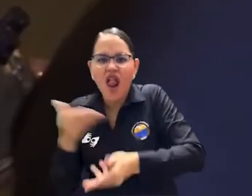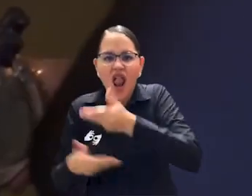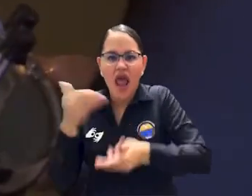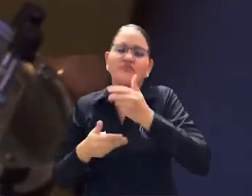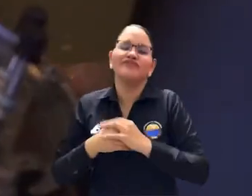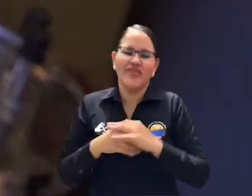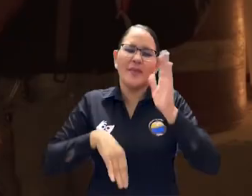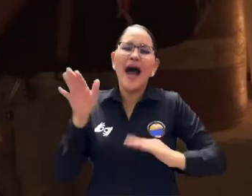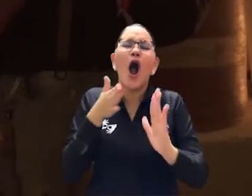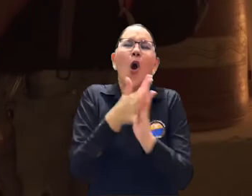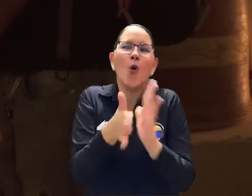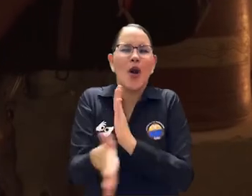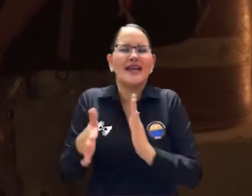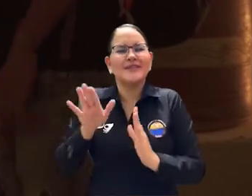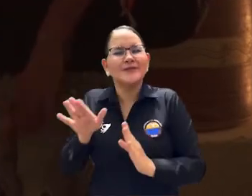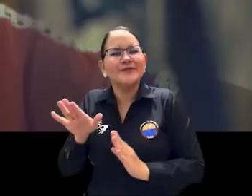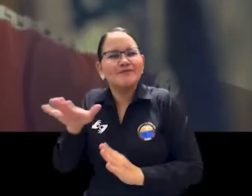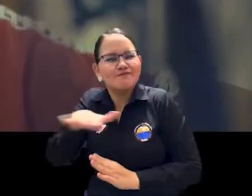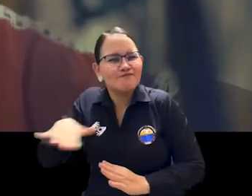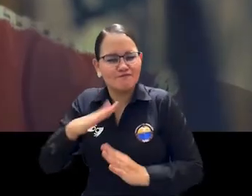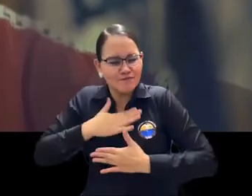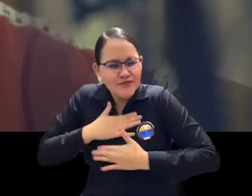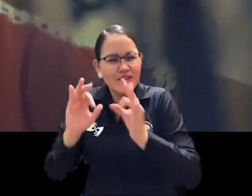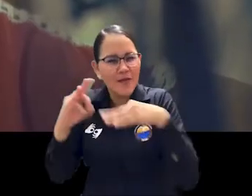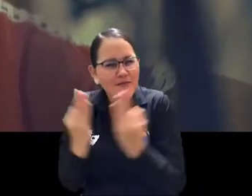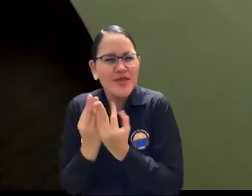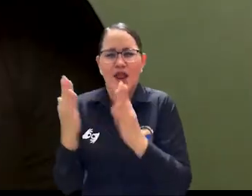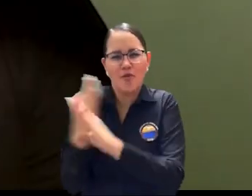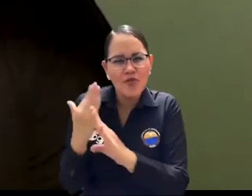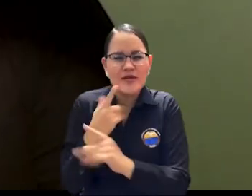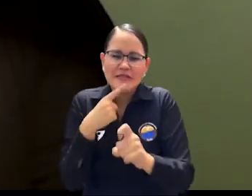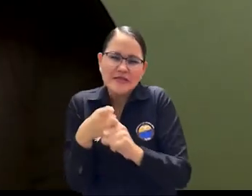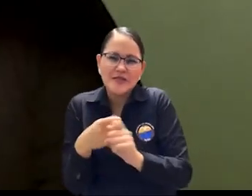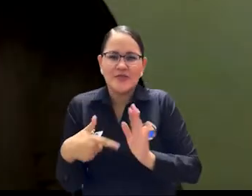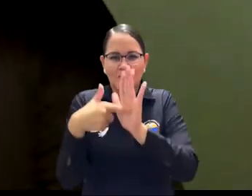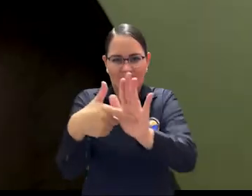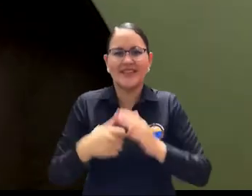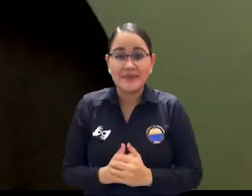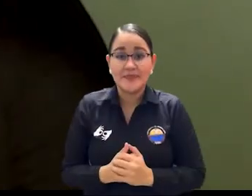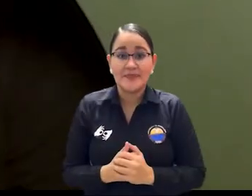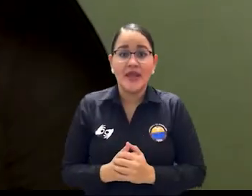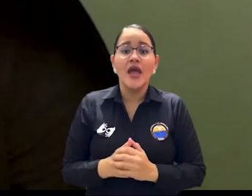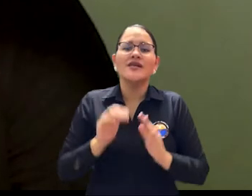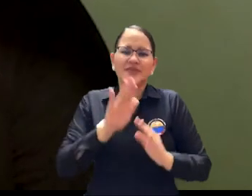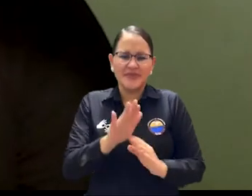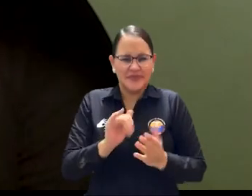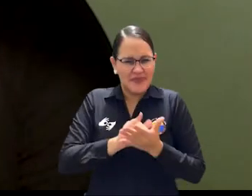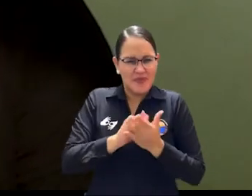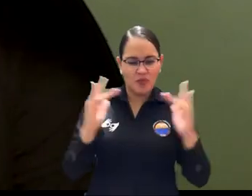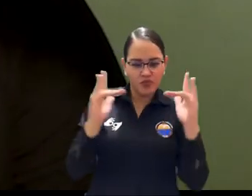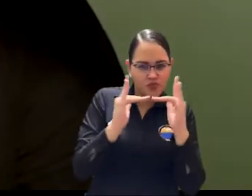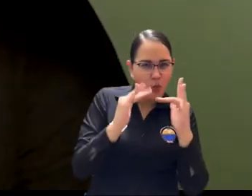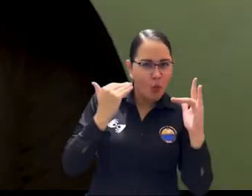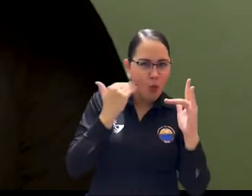esos dilemas como muy íntimos de mi propia familia. Hay una sirena bajo la cama, es un cortometraje de ficción que cuenta la historia